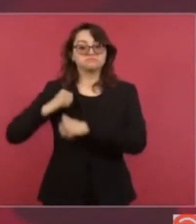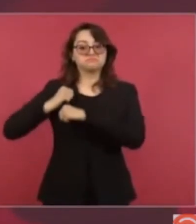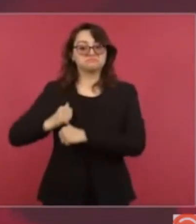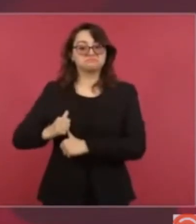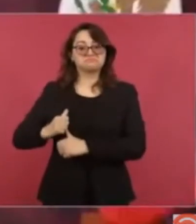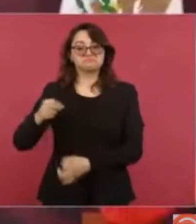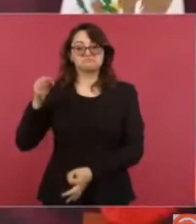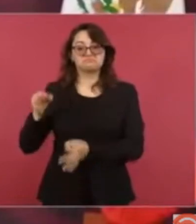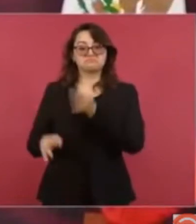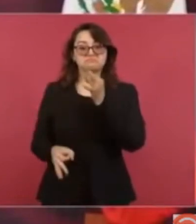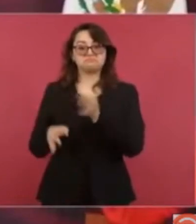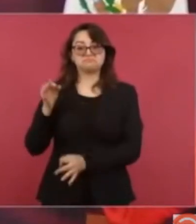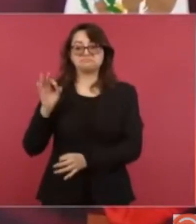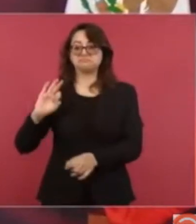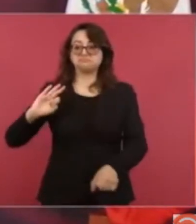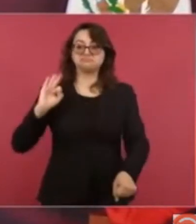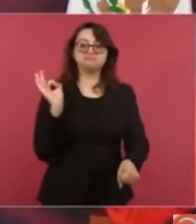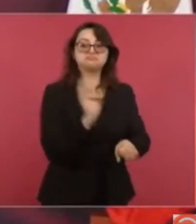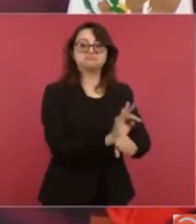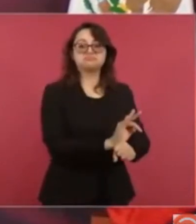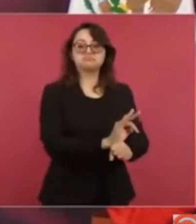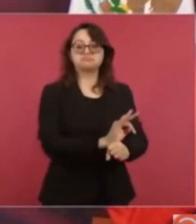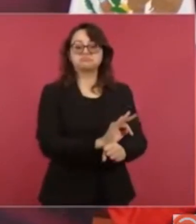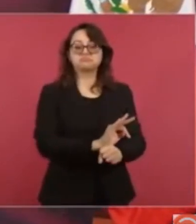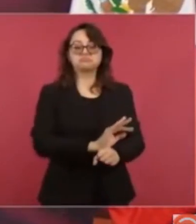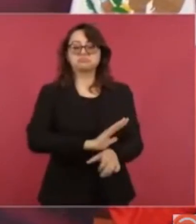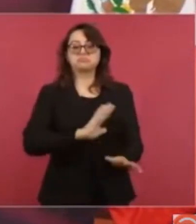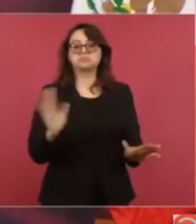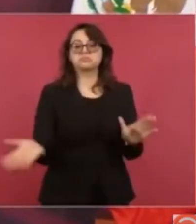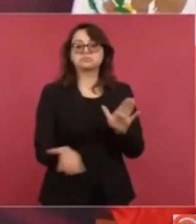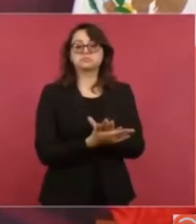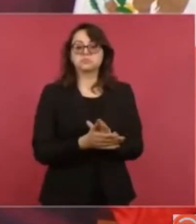prácticamente carpetazo al asunto.